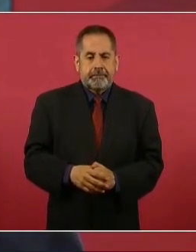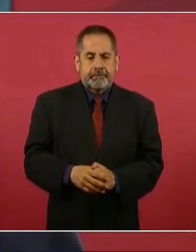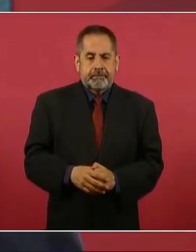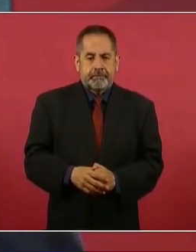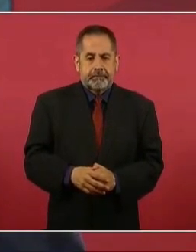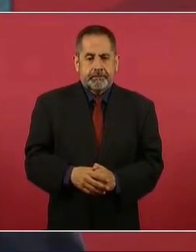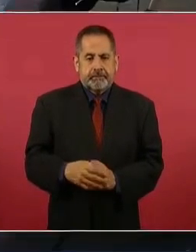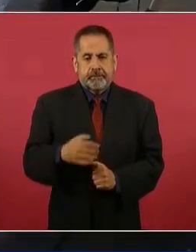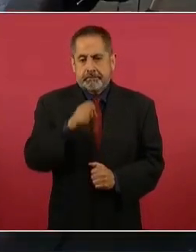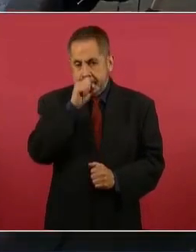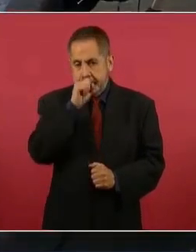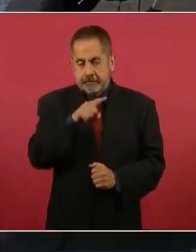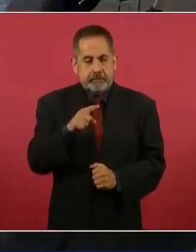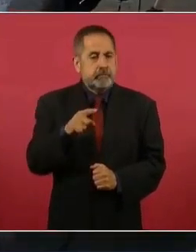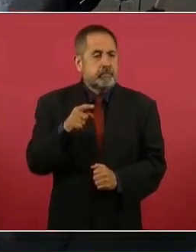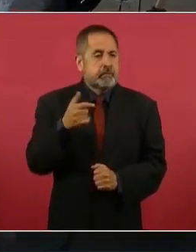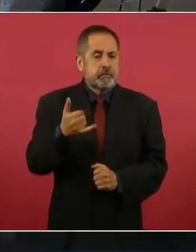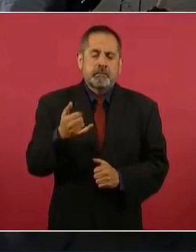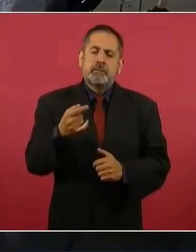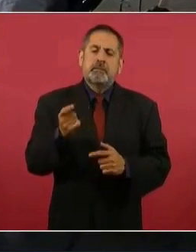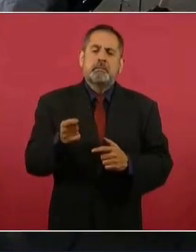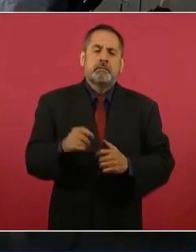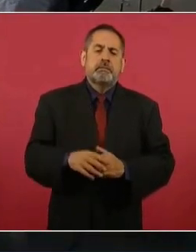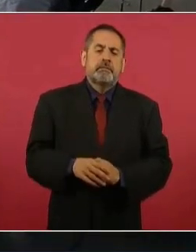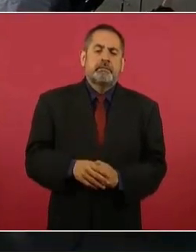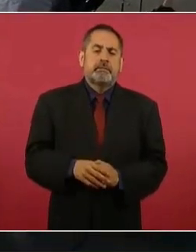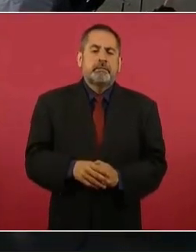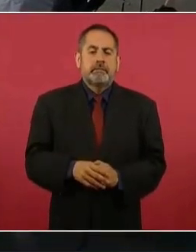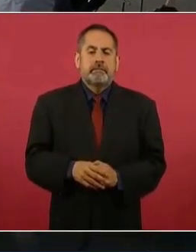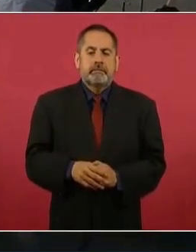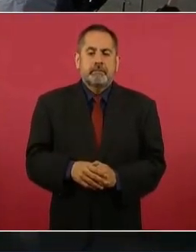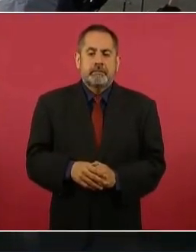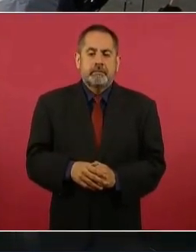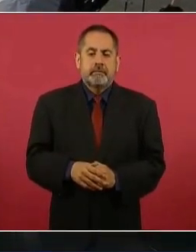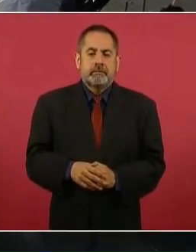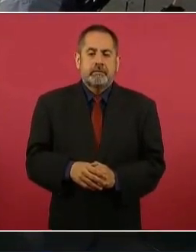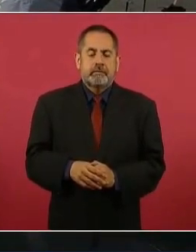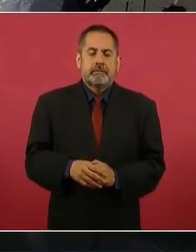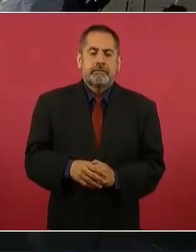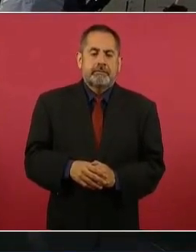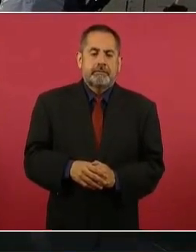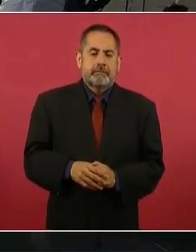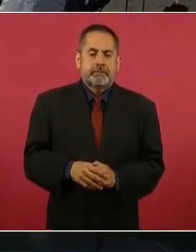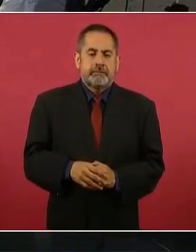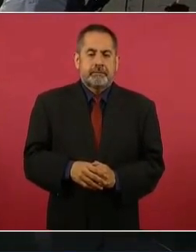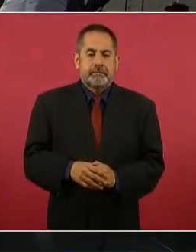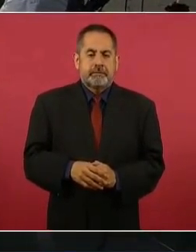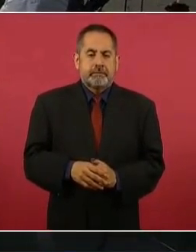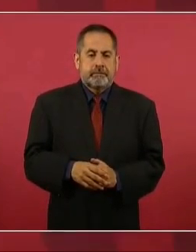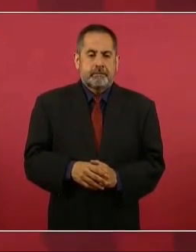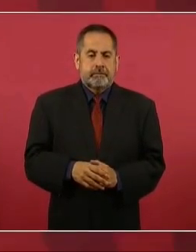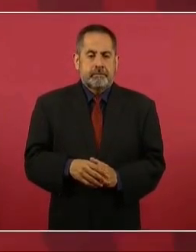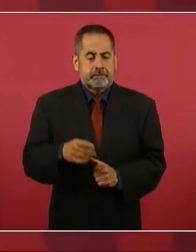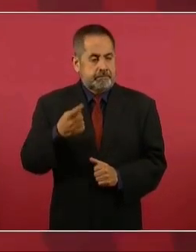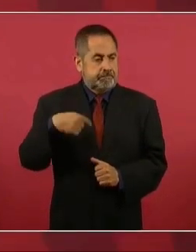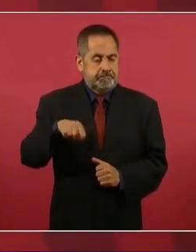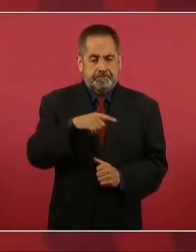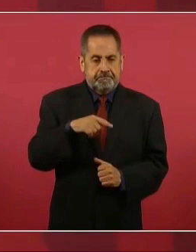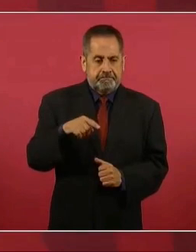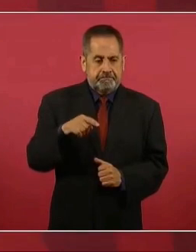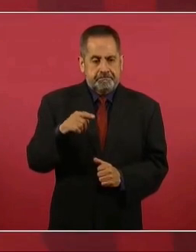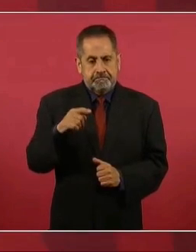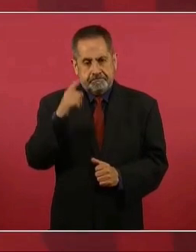Y cuando no es su propósito